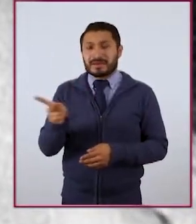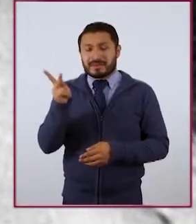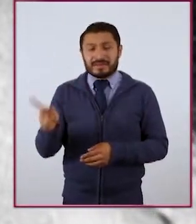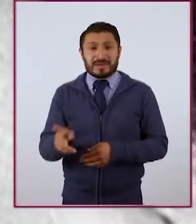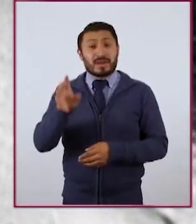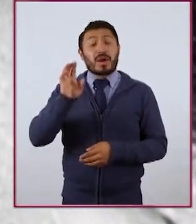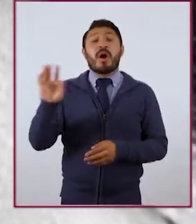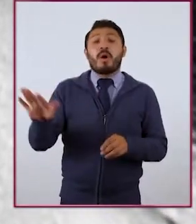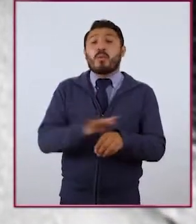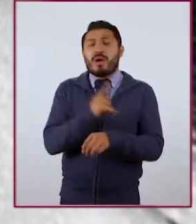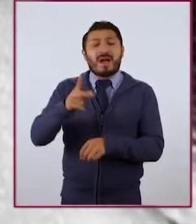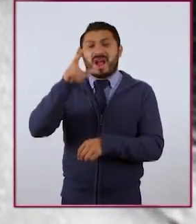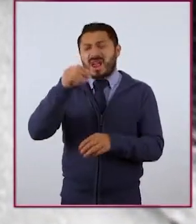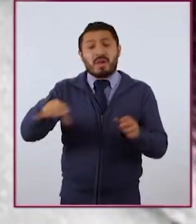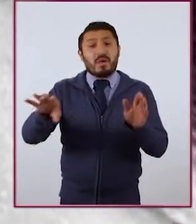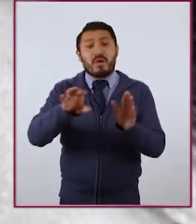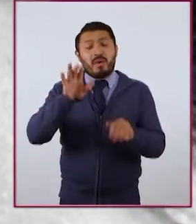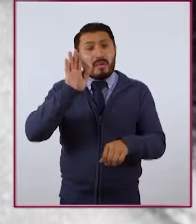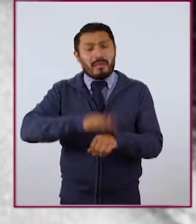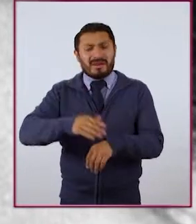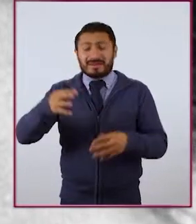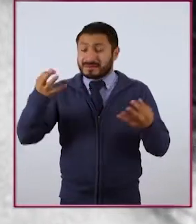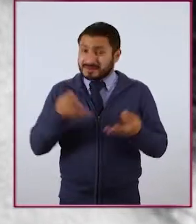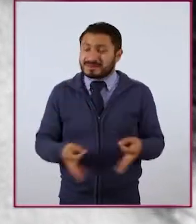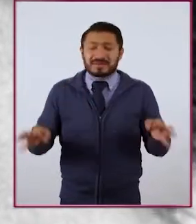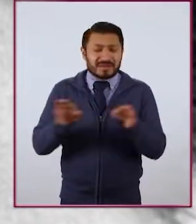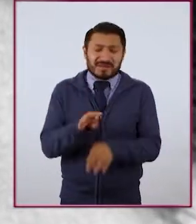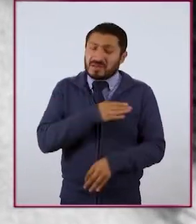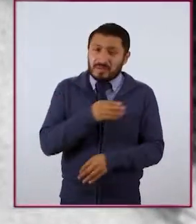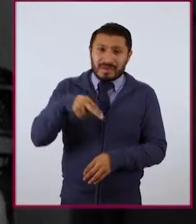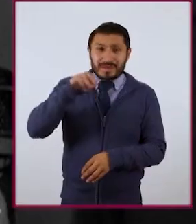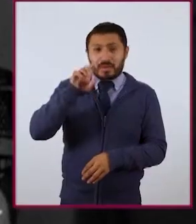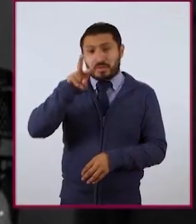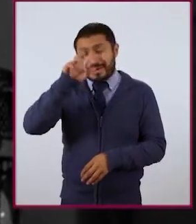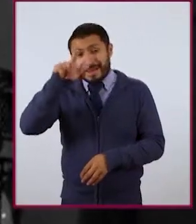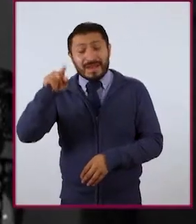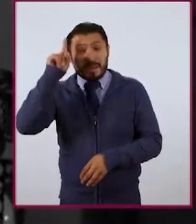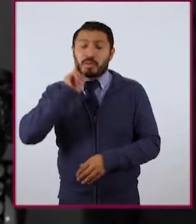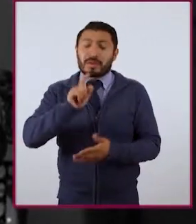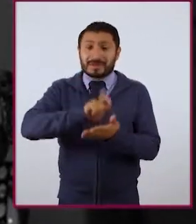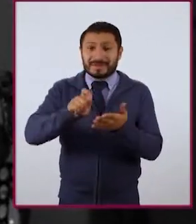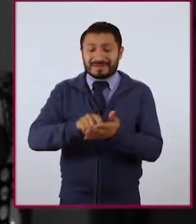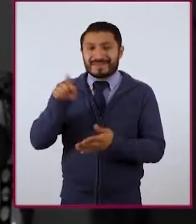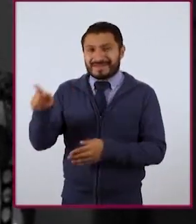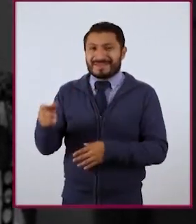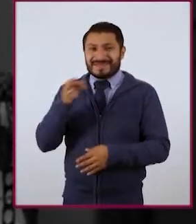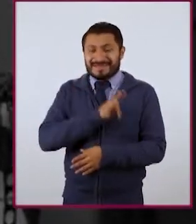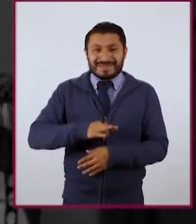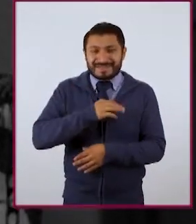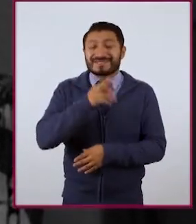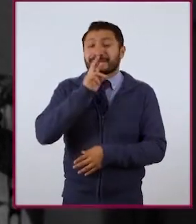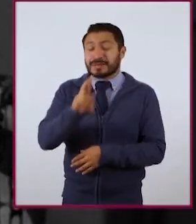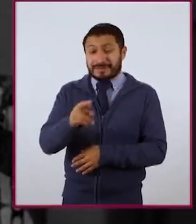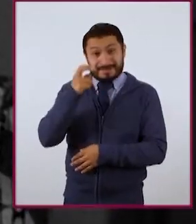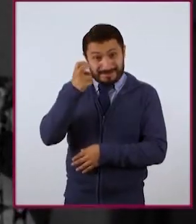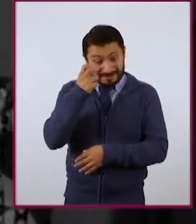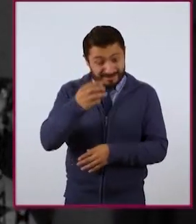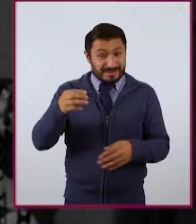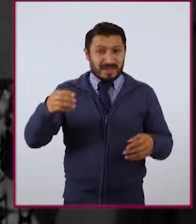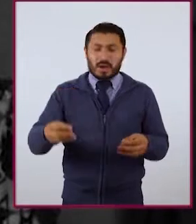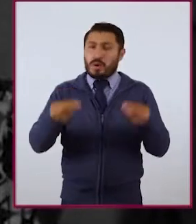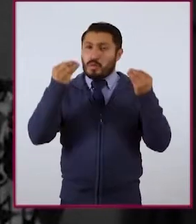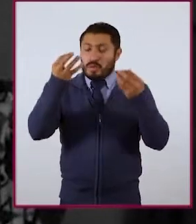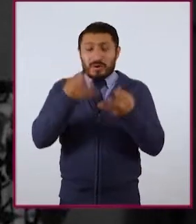que por qué no había más buenas novelas de mujeres escritoras. Y ella cándidamente respondió que una razón muy